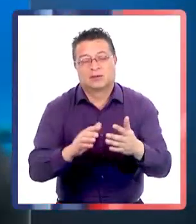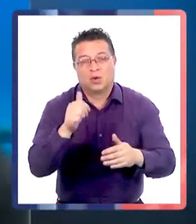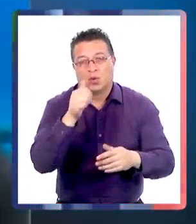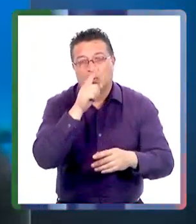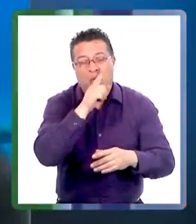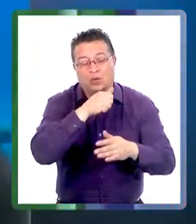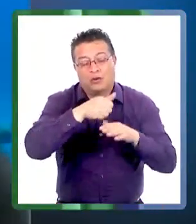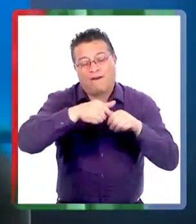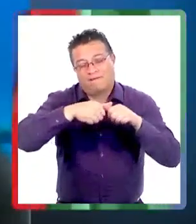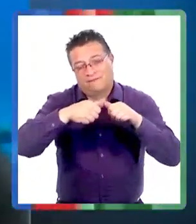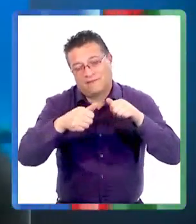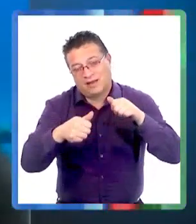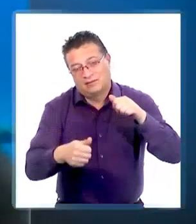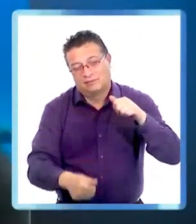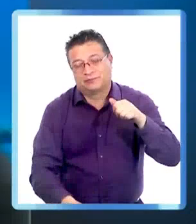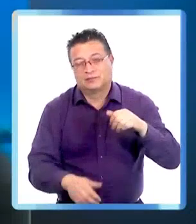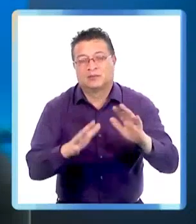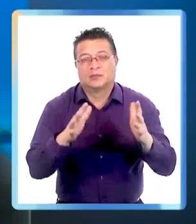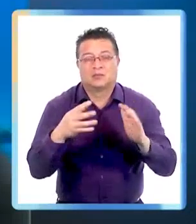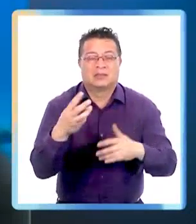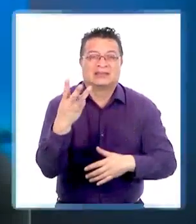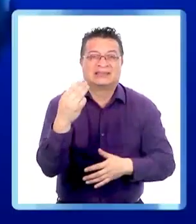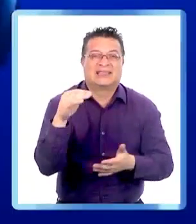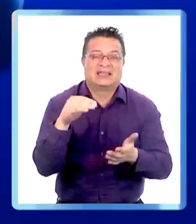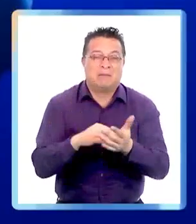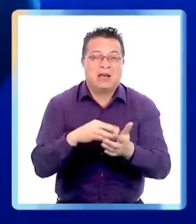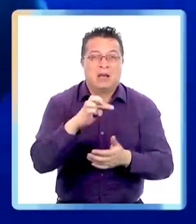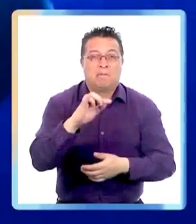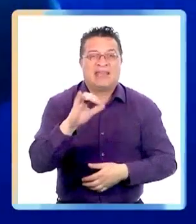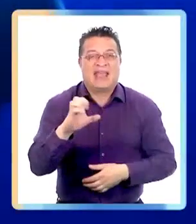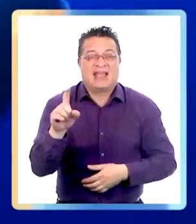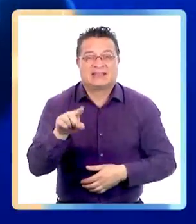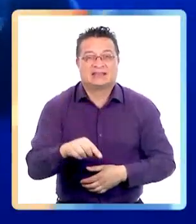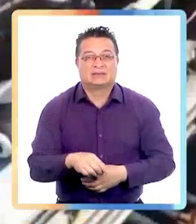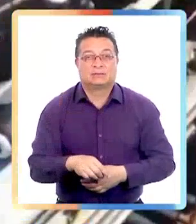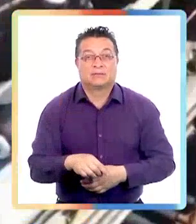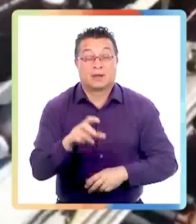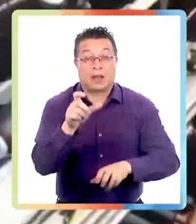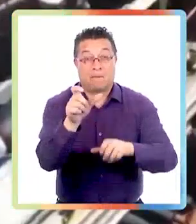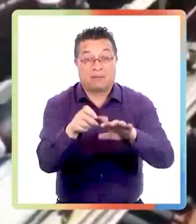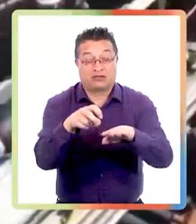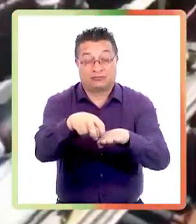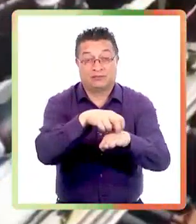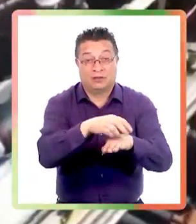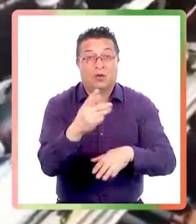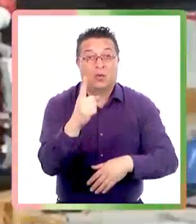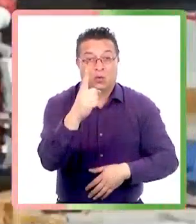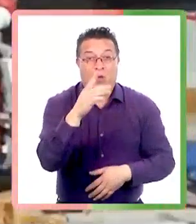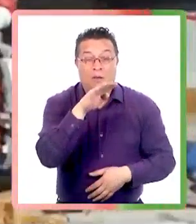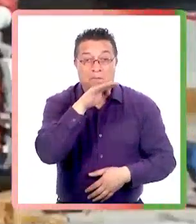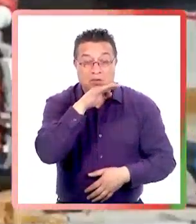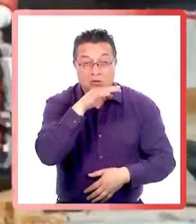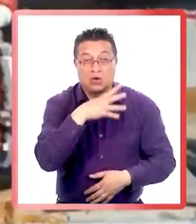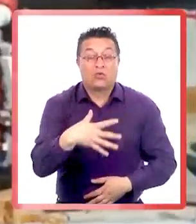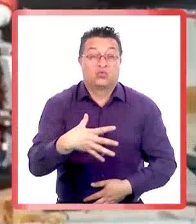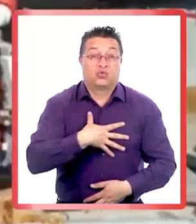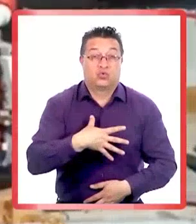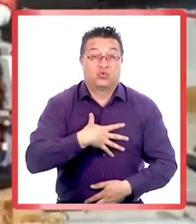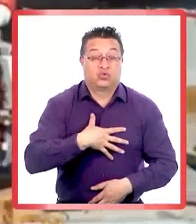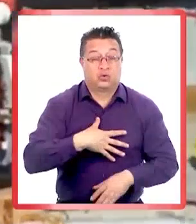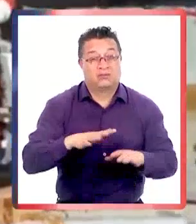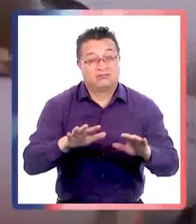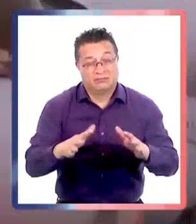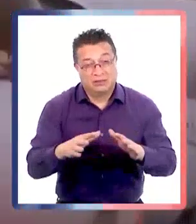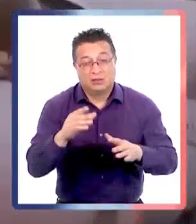caer para abajo hasta que llegue abajo a la profundidad de más o menos 13.000 pies. Los pasajeros vivieron casi